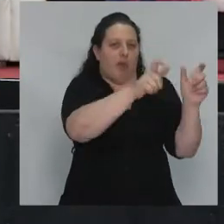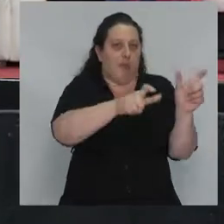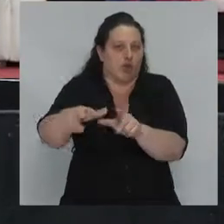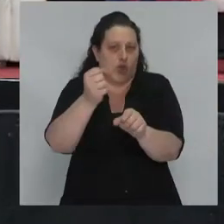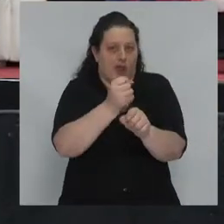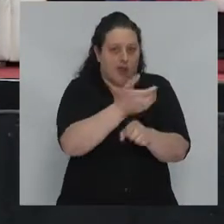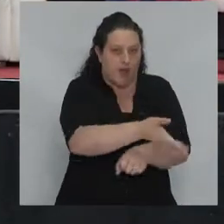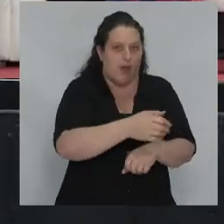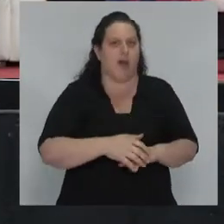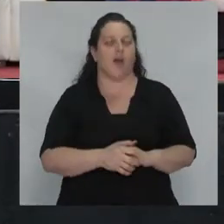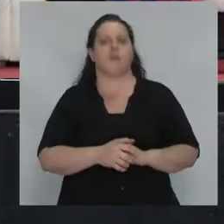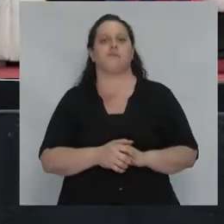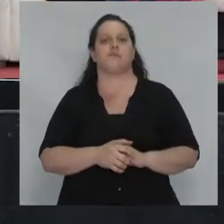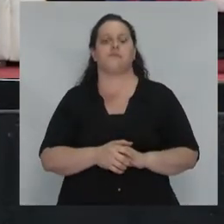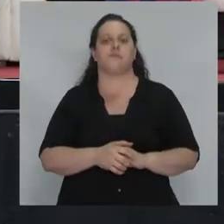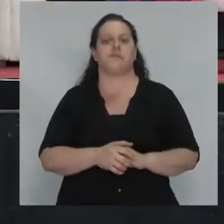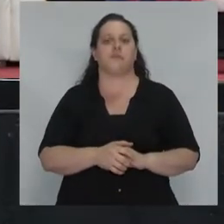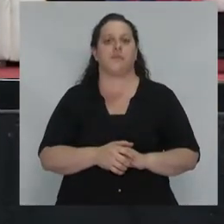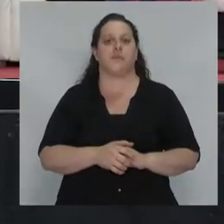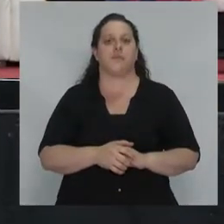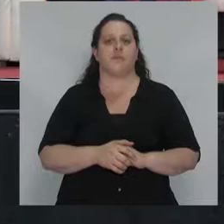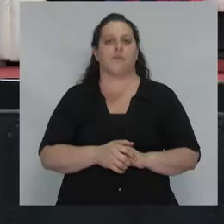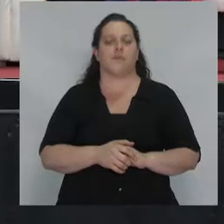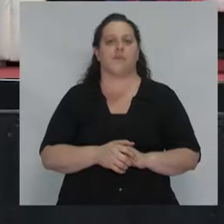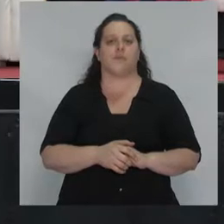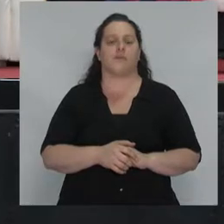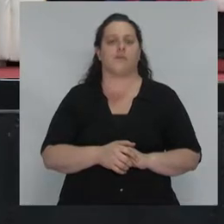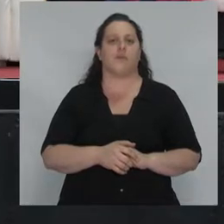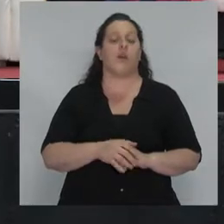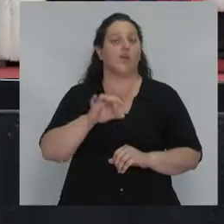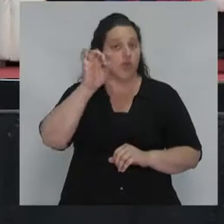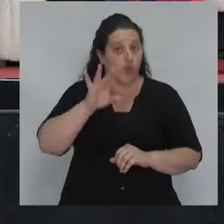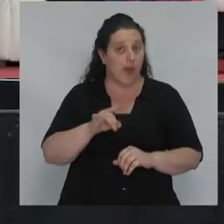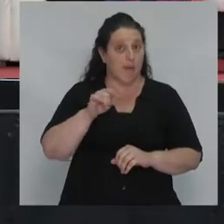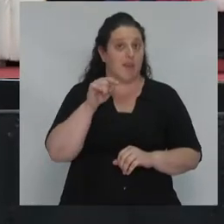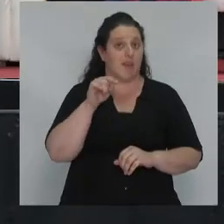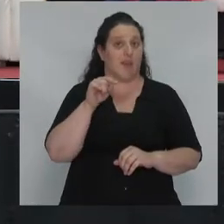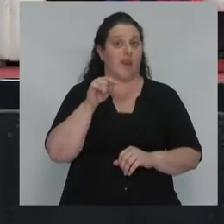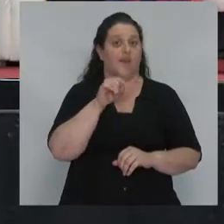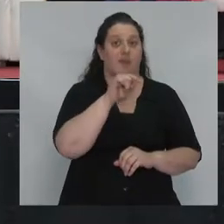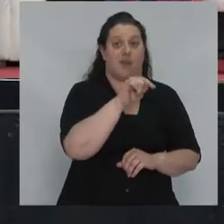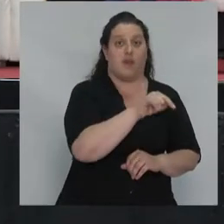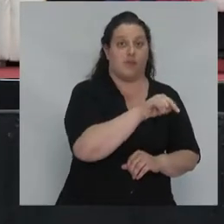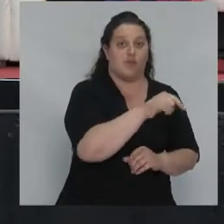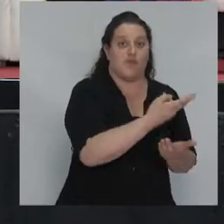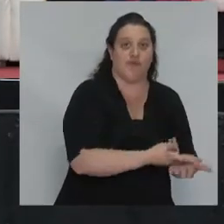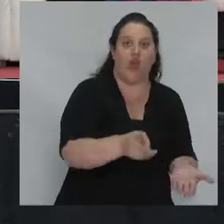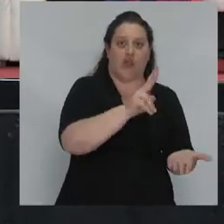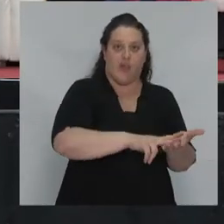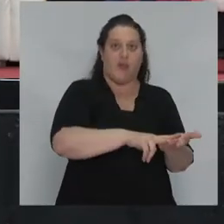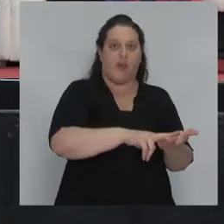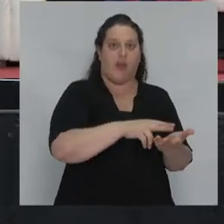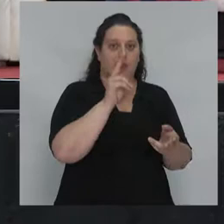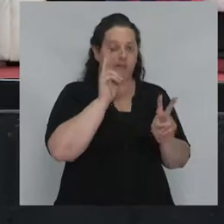Y no solamente es una cuestión no solamente de la resurrección de la clase